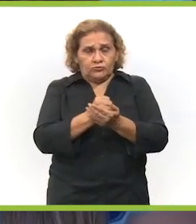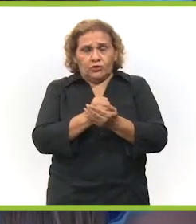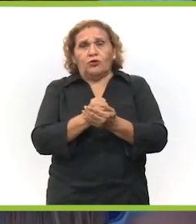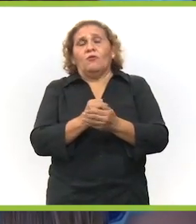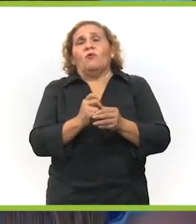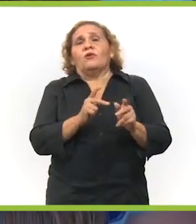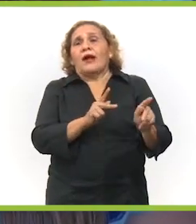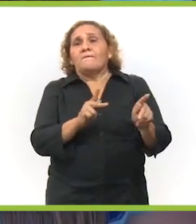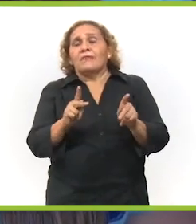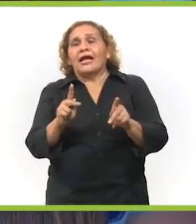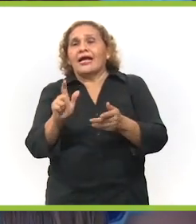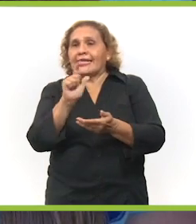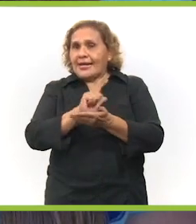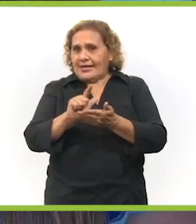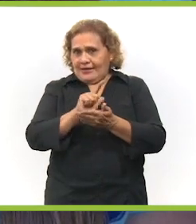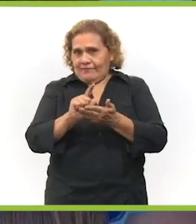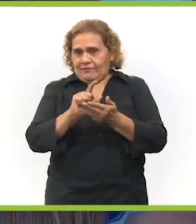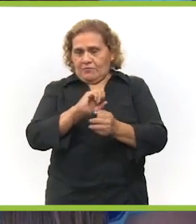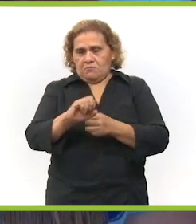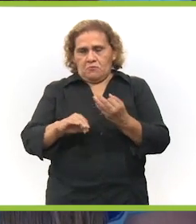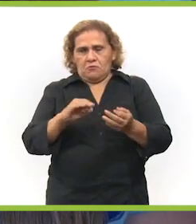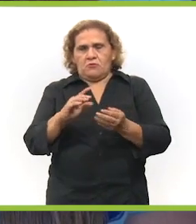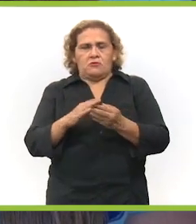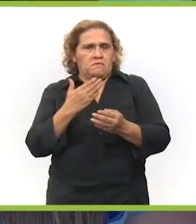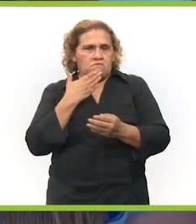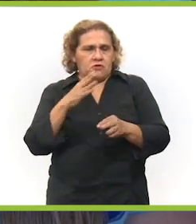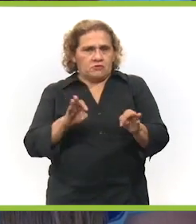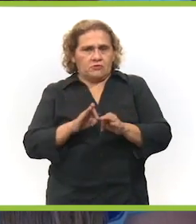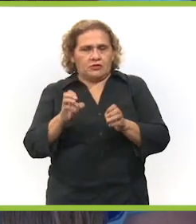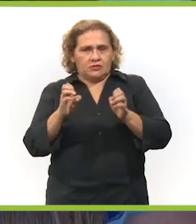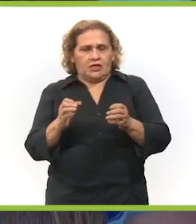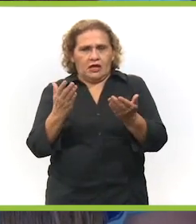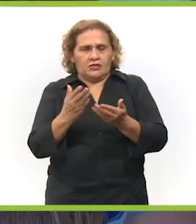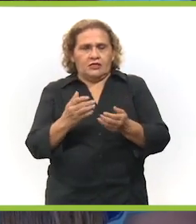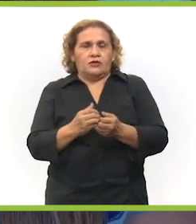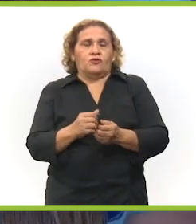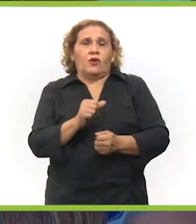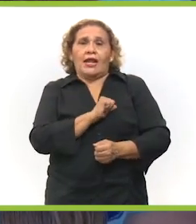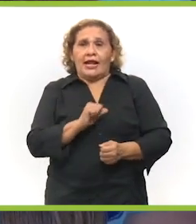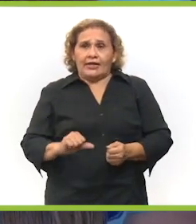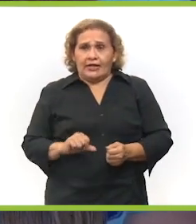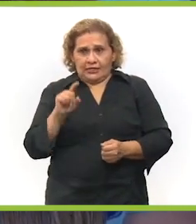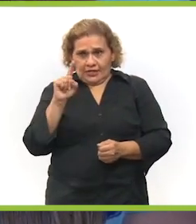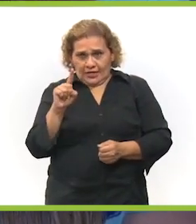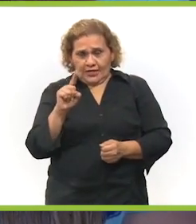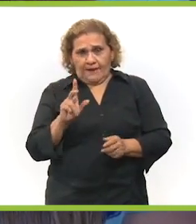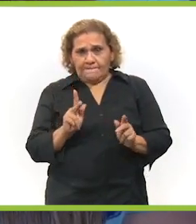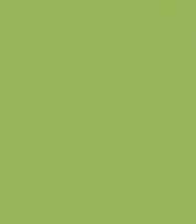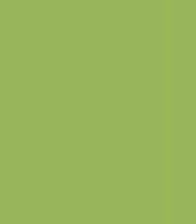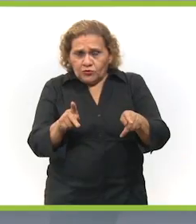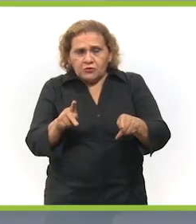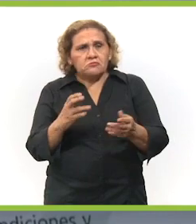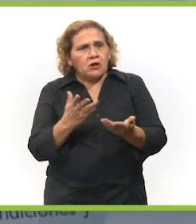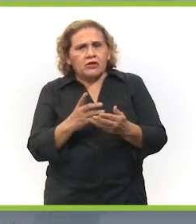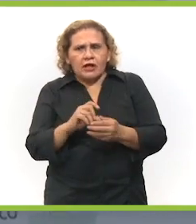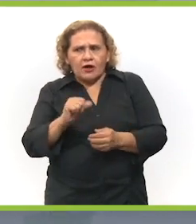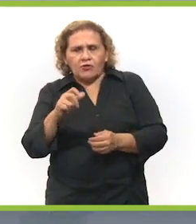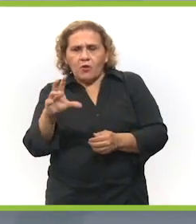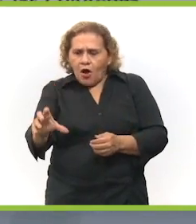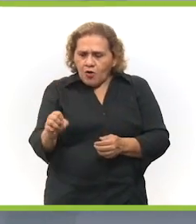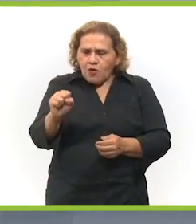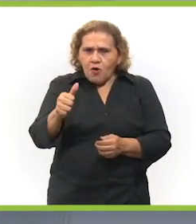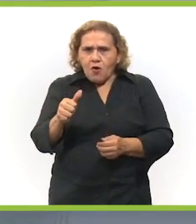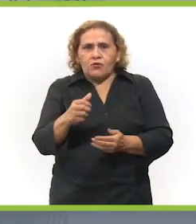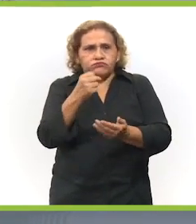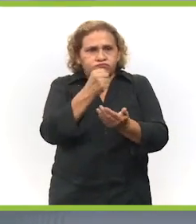de progreso fue certificado como una playa limpia, con todas estas condiciones y el buen trabajo que está haciendo ahí el alcalde Julián Zacarías, y ahora también